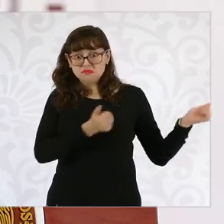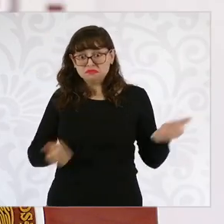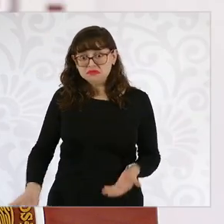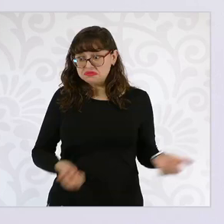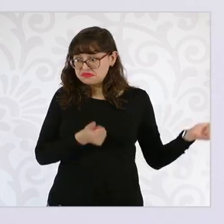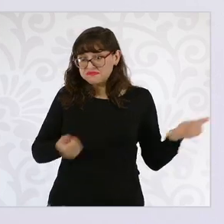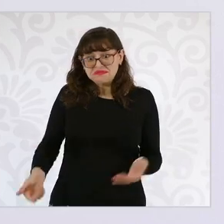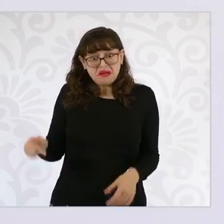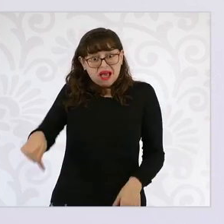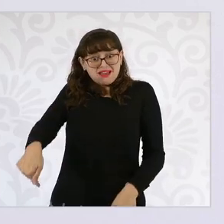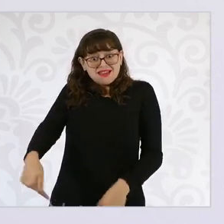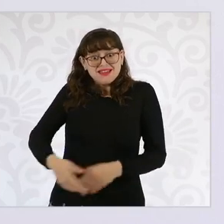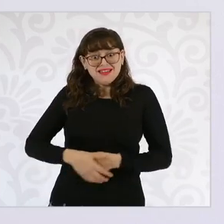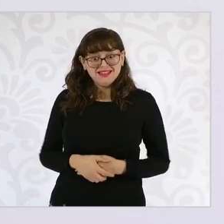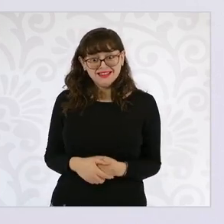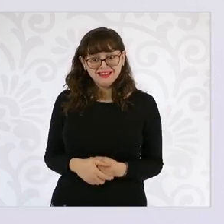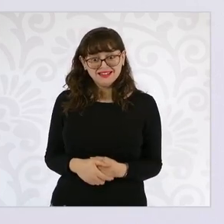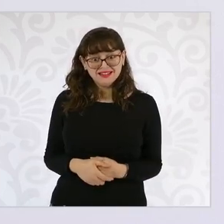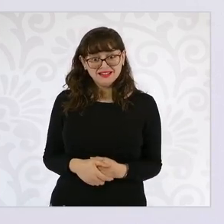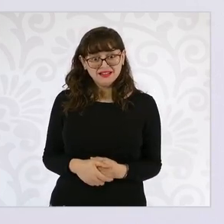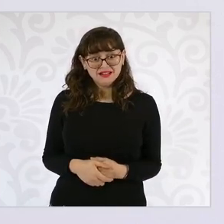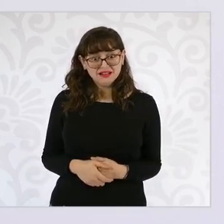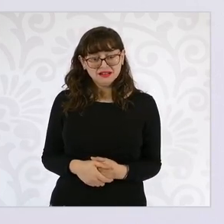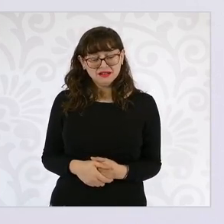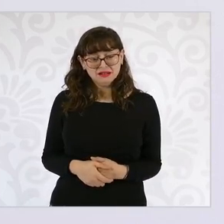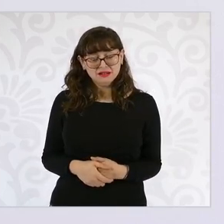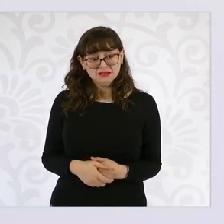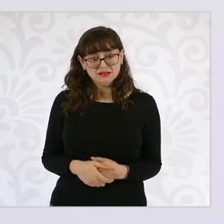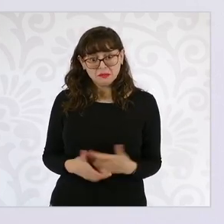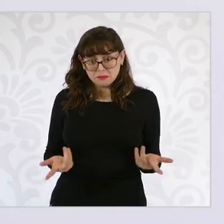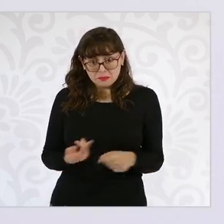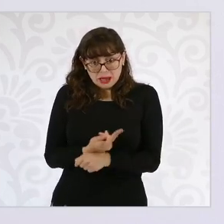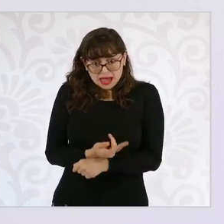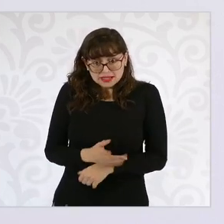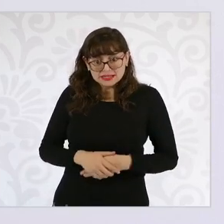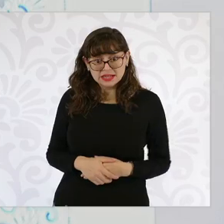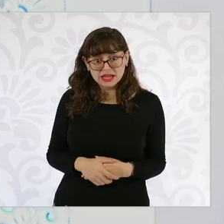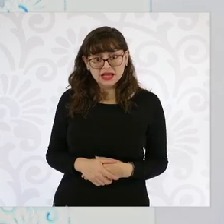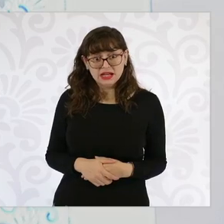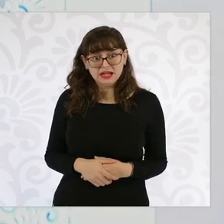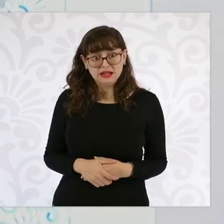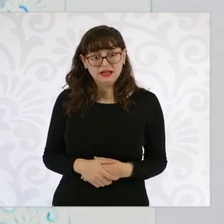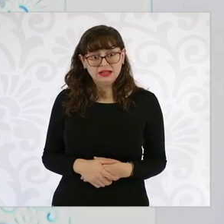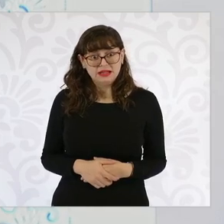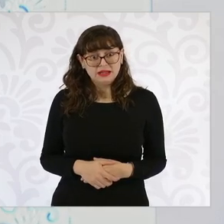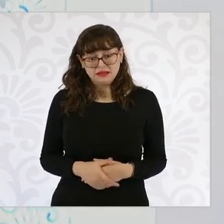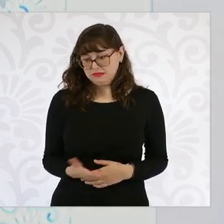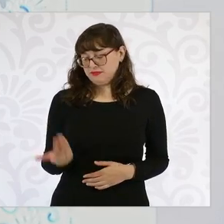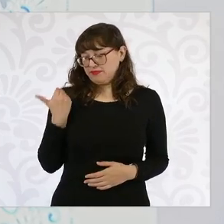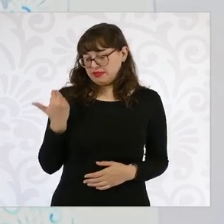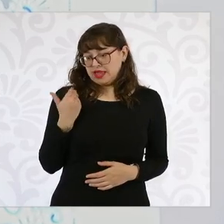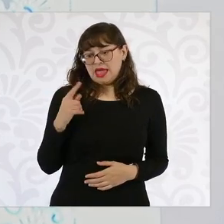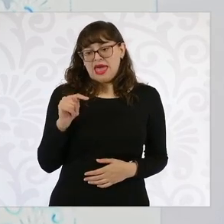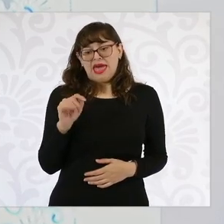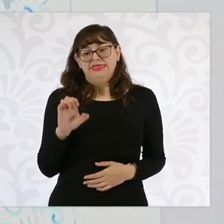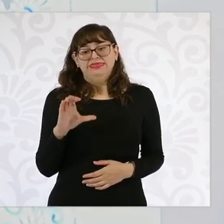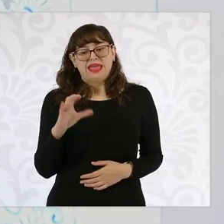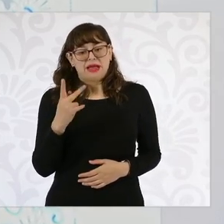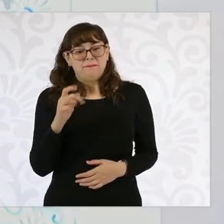Ahora lo que vimos del caso de Tecpan en Guerrero,